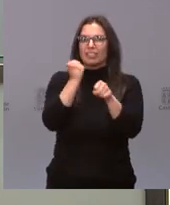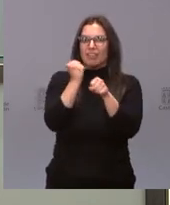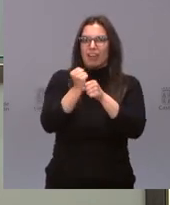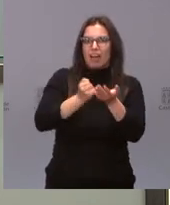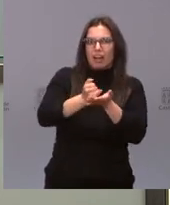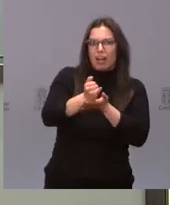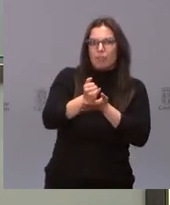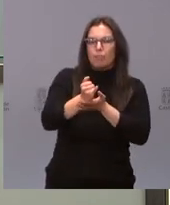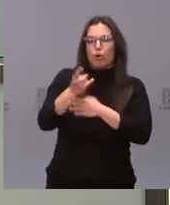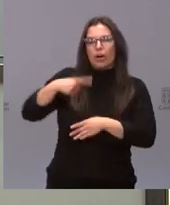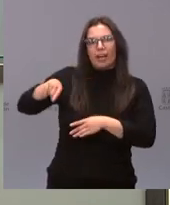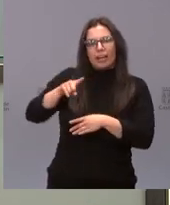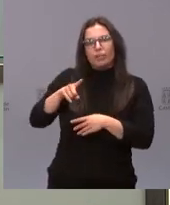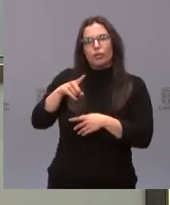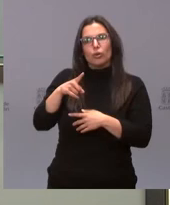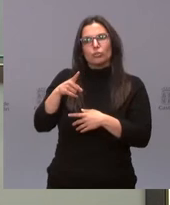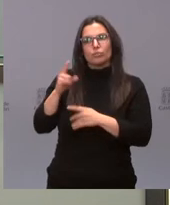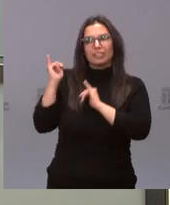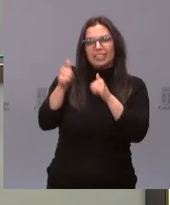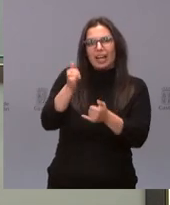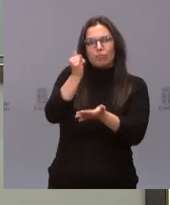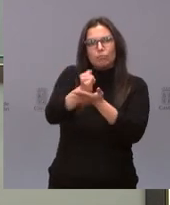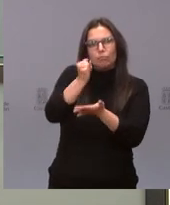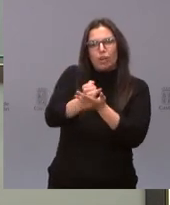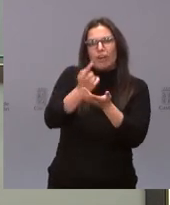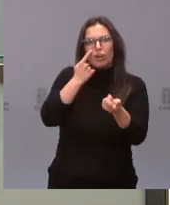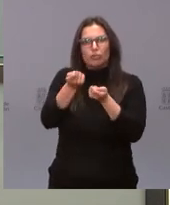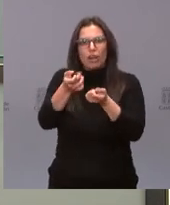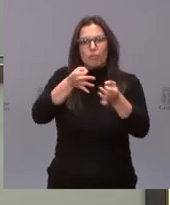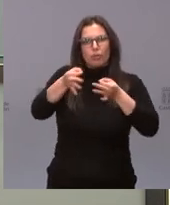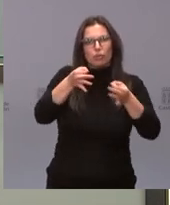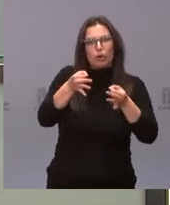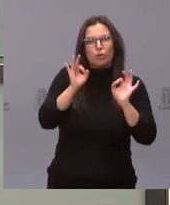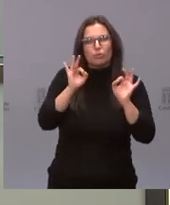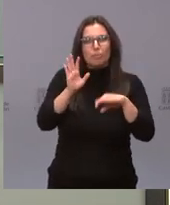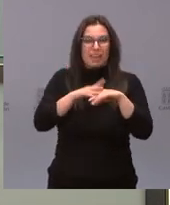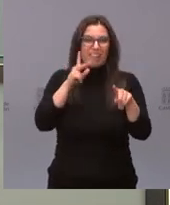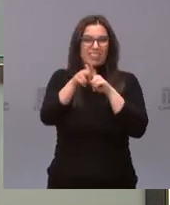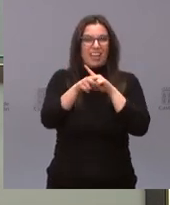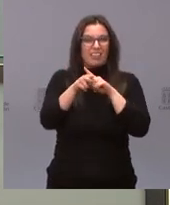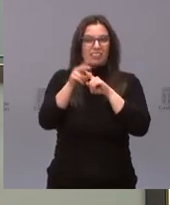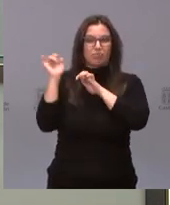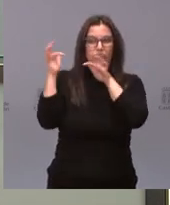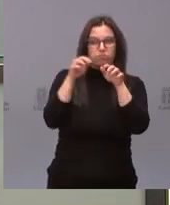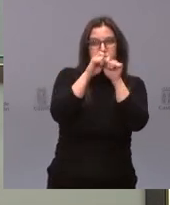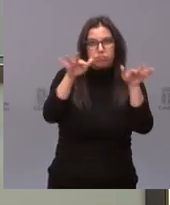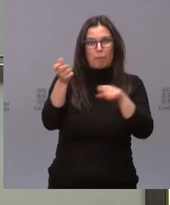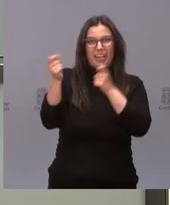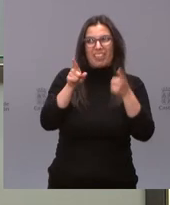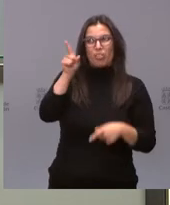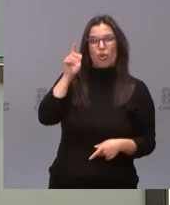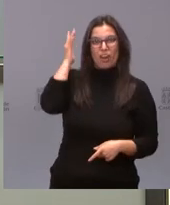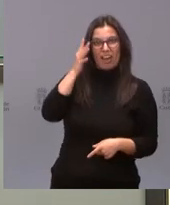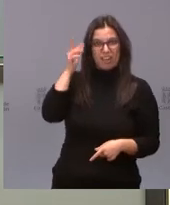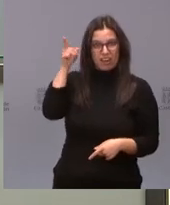se va a hacer algo con ellos, si se les va a hacer pruebas, si hay algún protocolo específico para que no pase algo similar a lo de Navarra. Eso